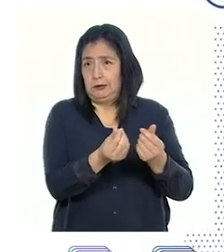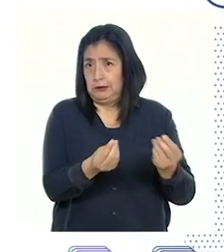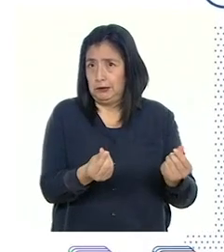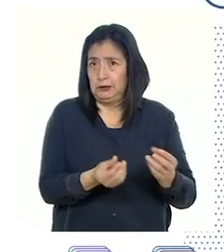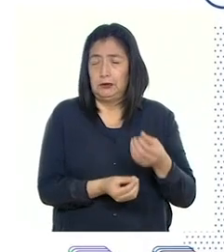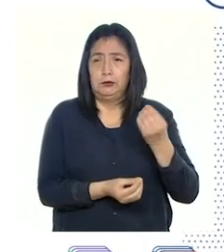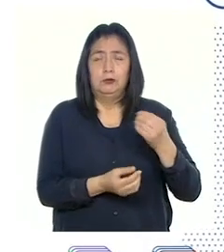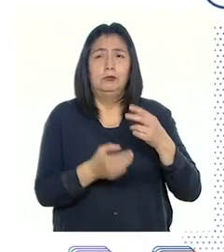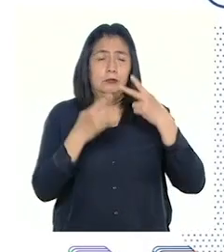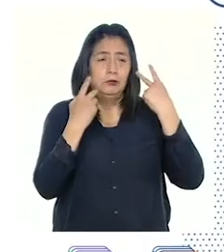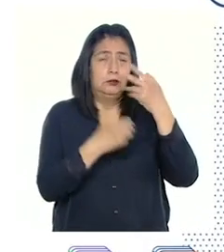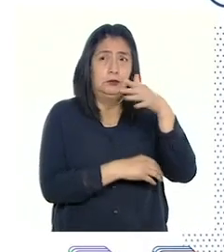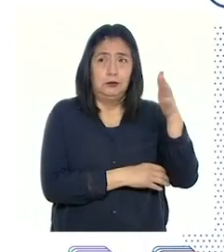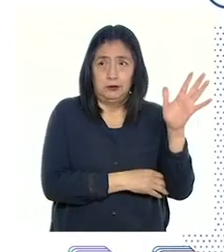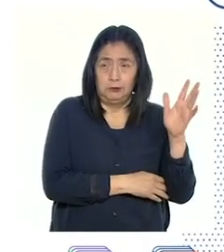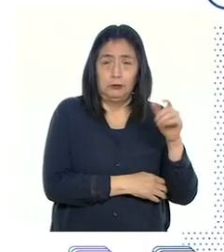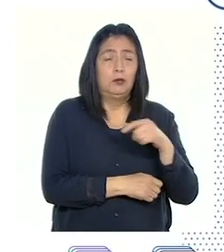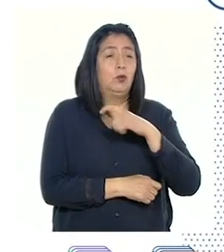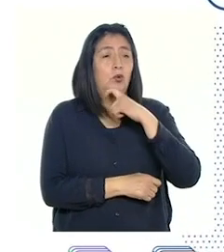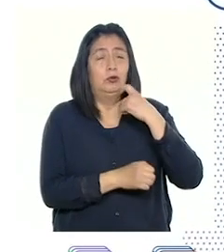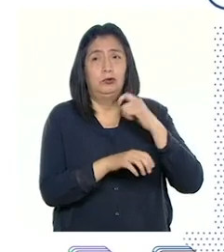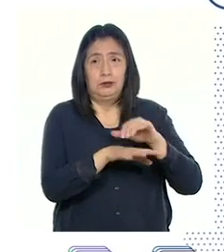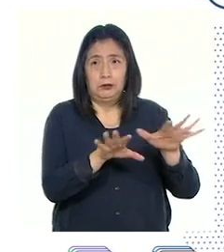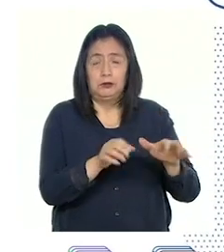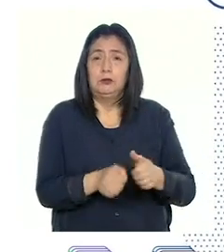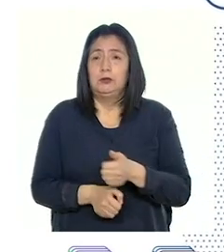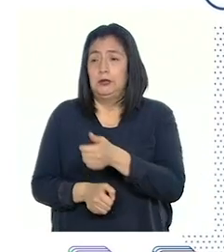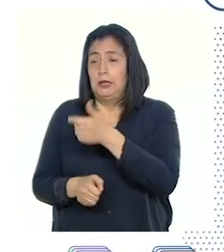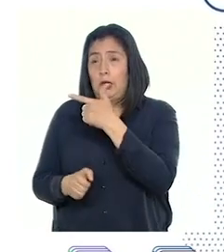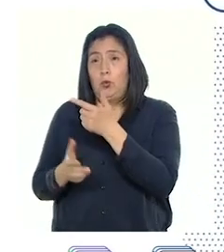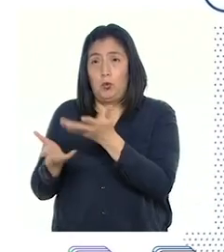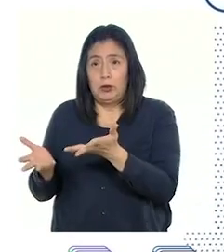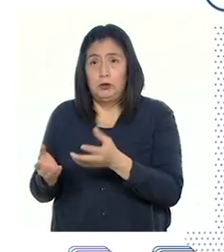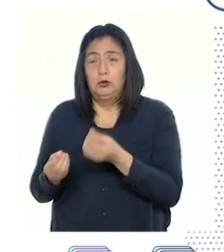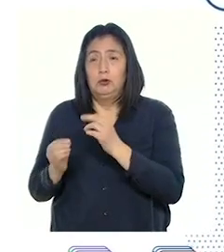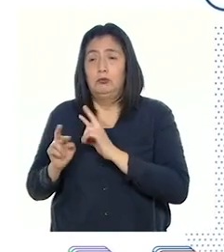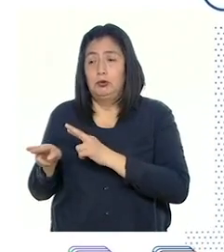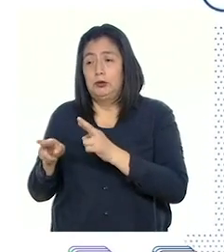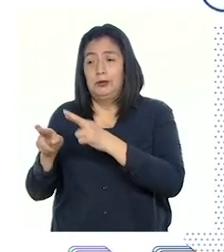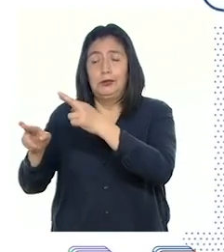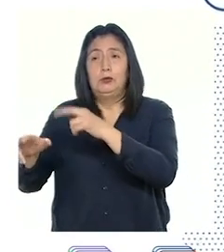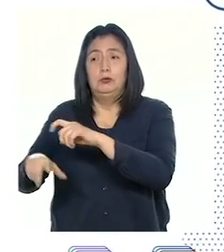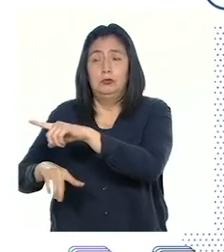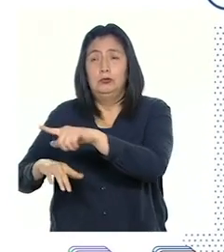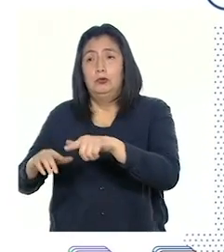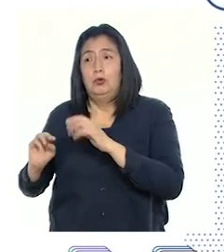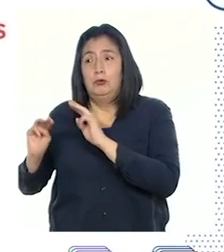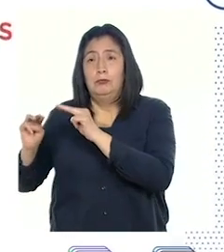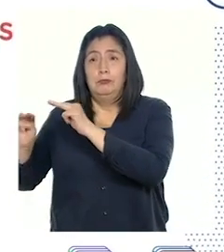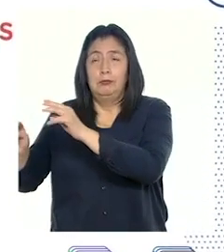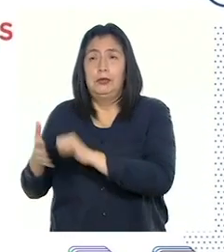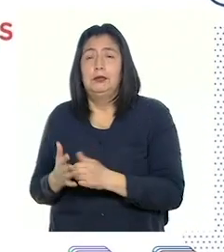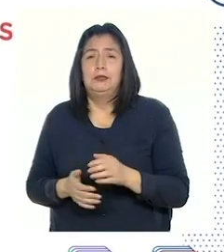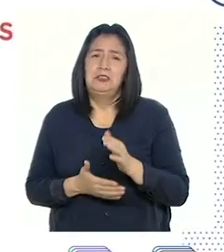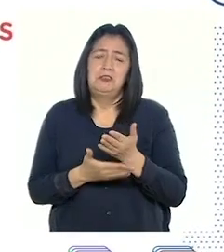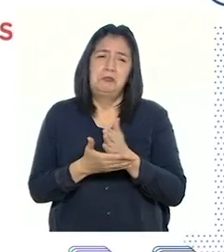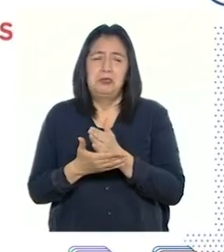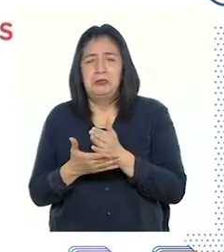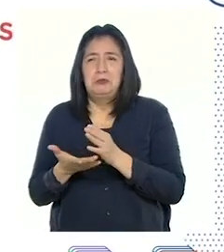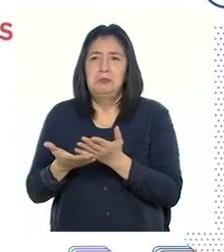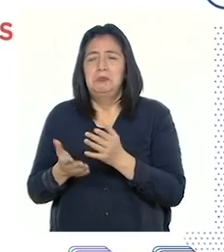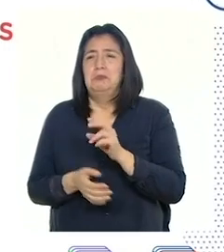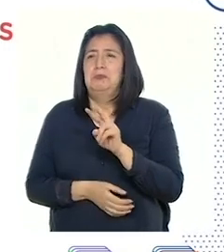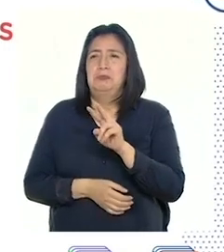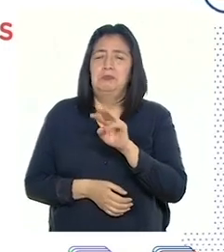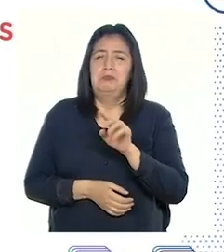como las selvas o los desiertos, acuáticos, como los ríos o los mares, y mixtos, o